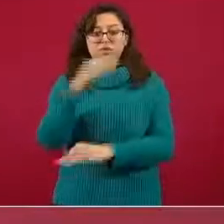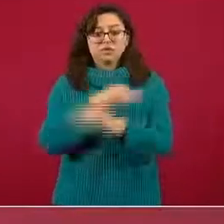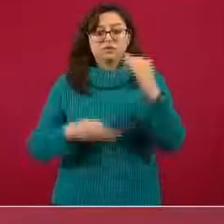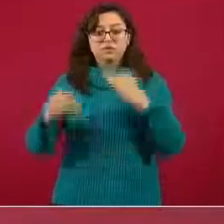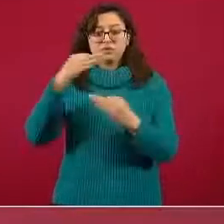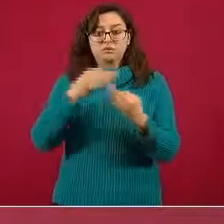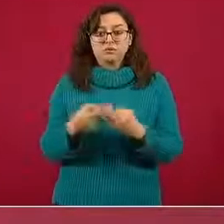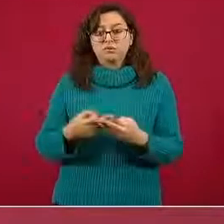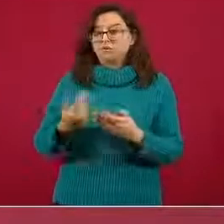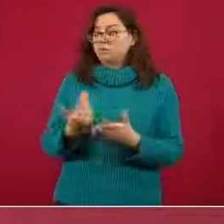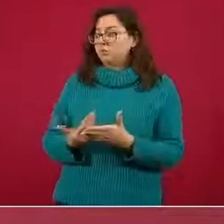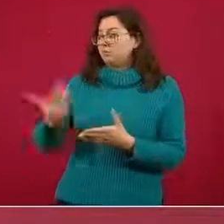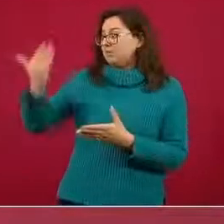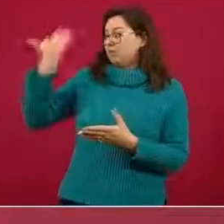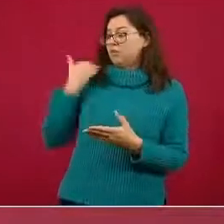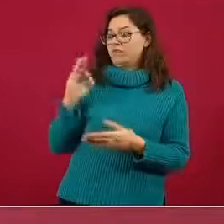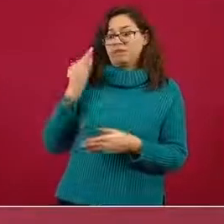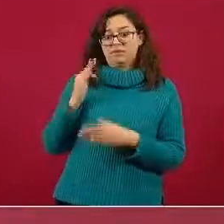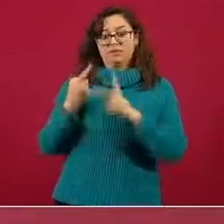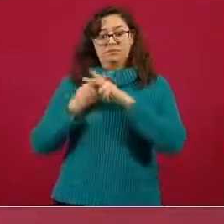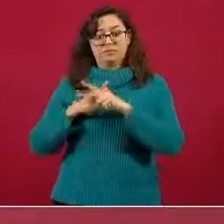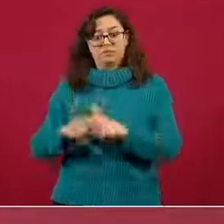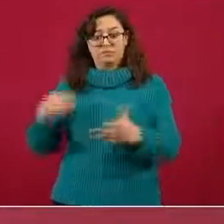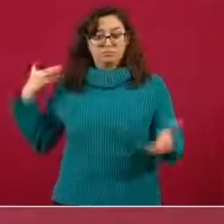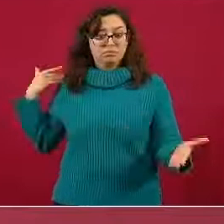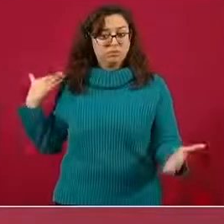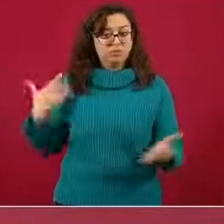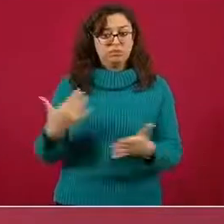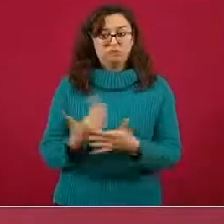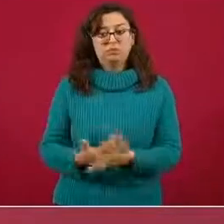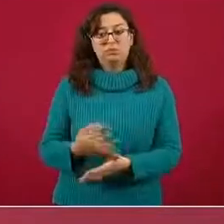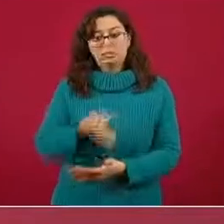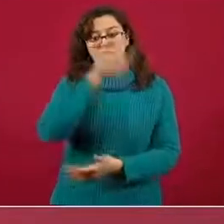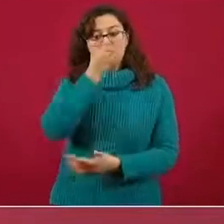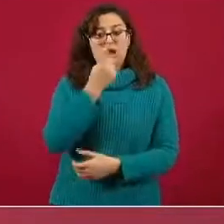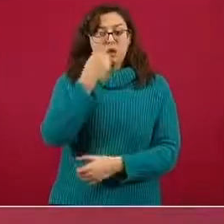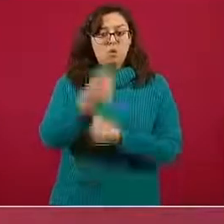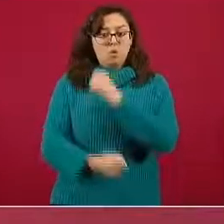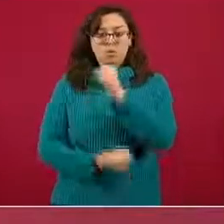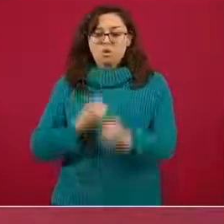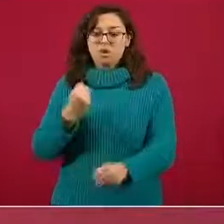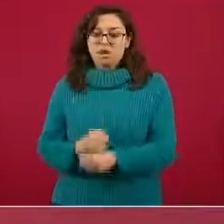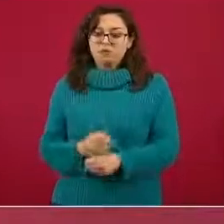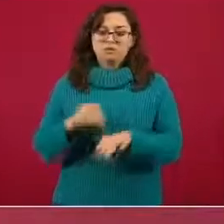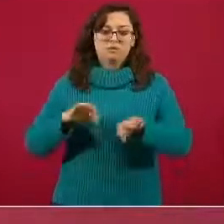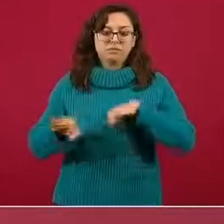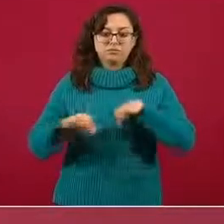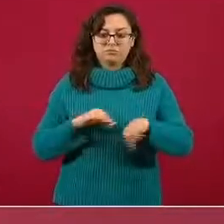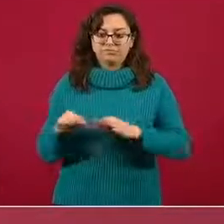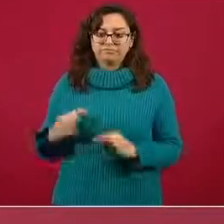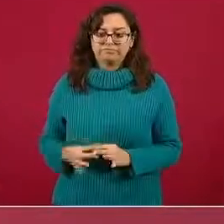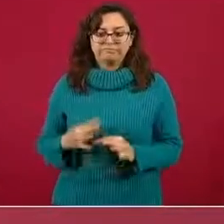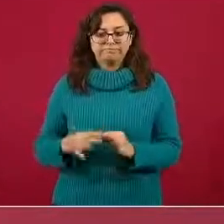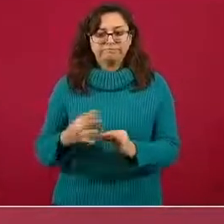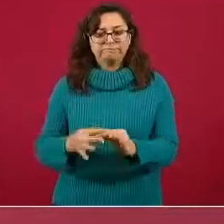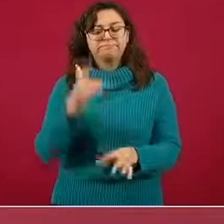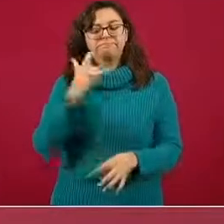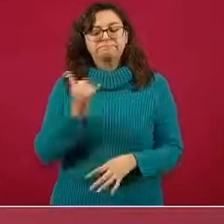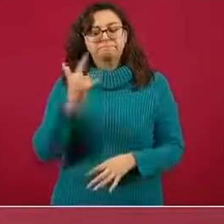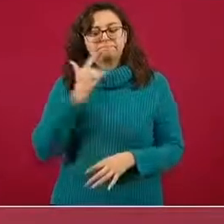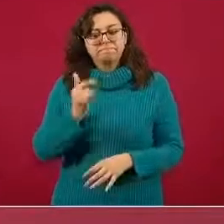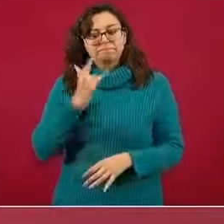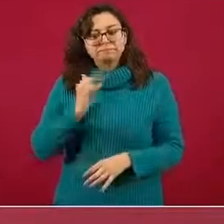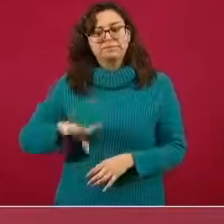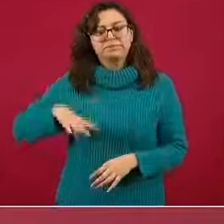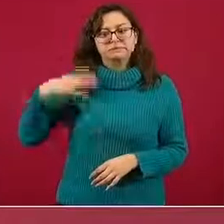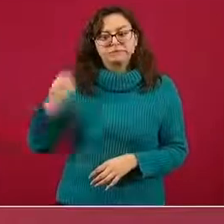que empezó esta epidemia. Un año completo de trabajo cotidiano, de esfuerzo, de lucha,